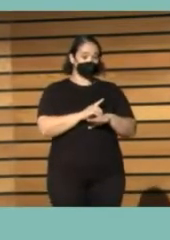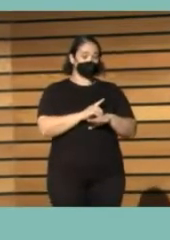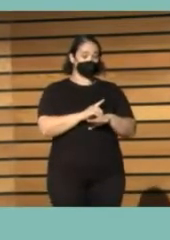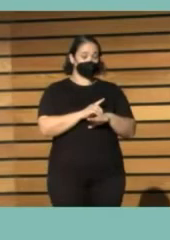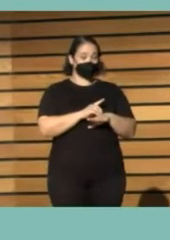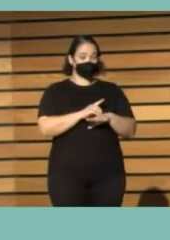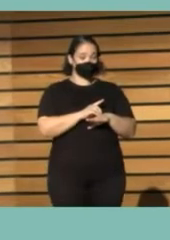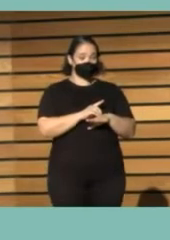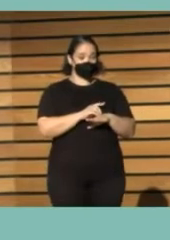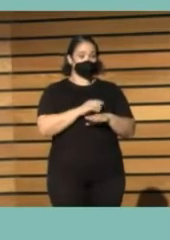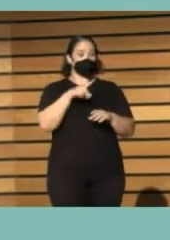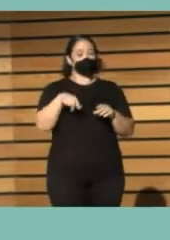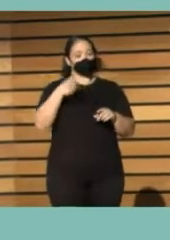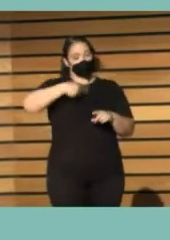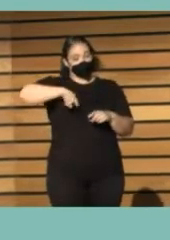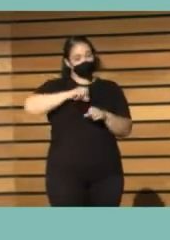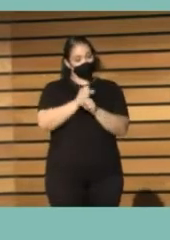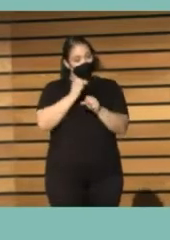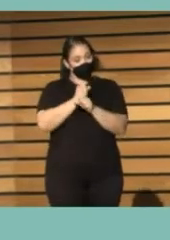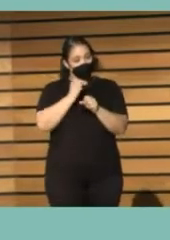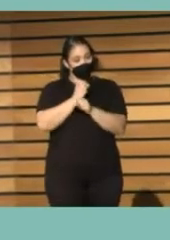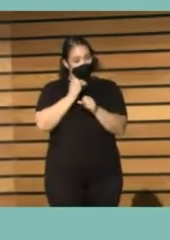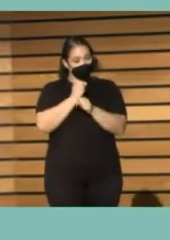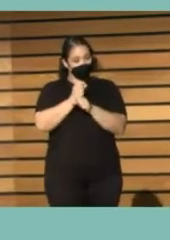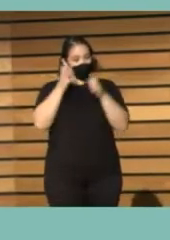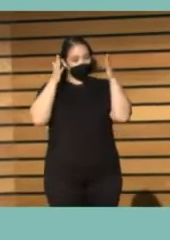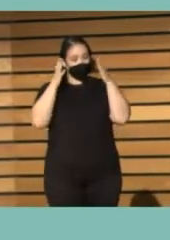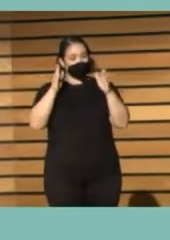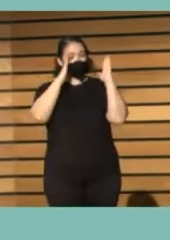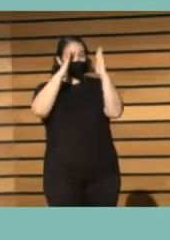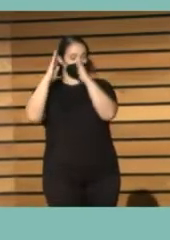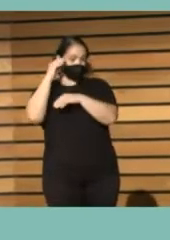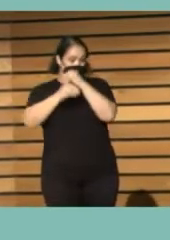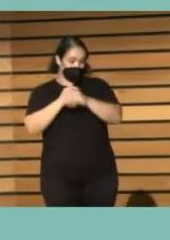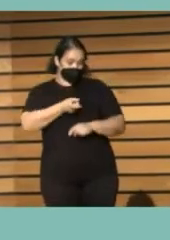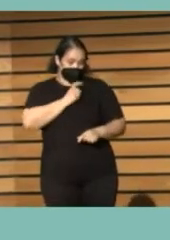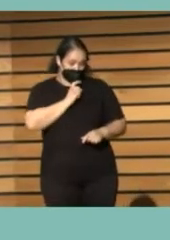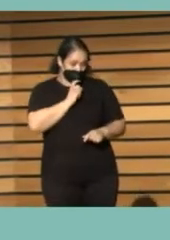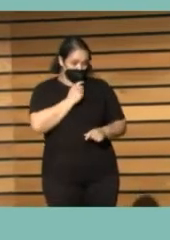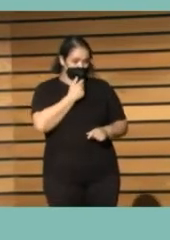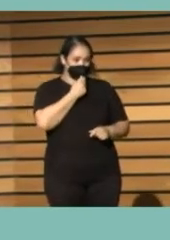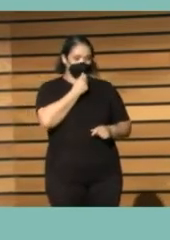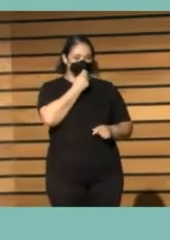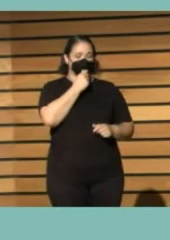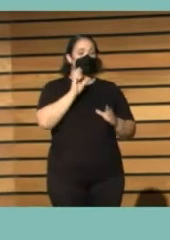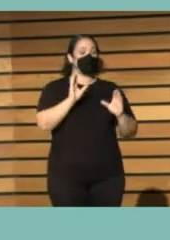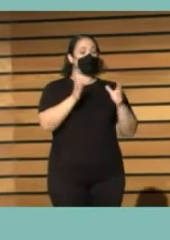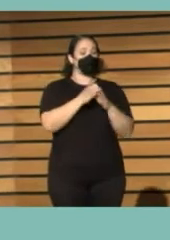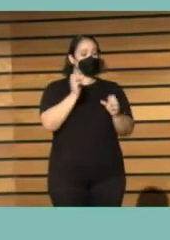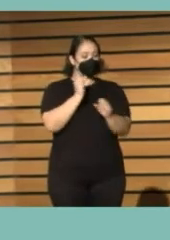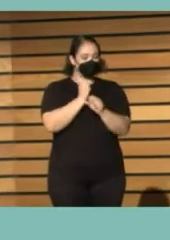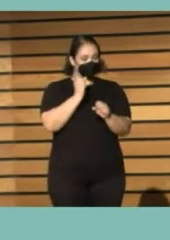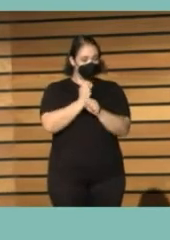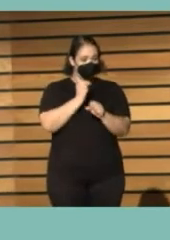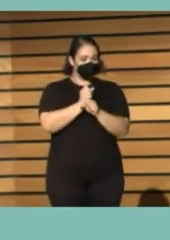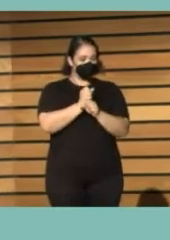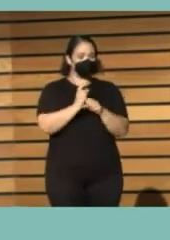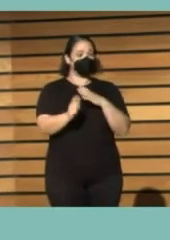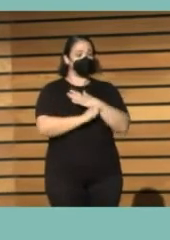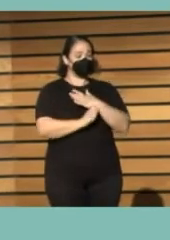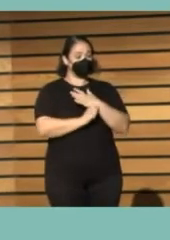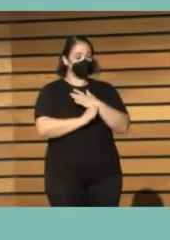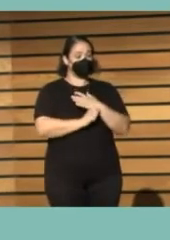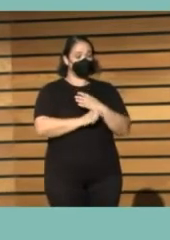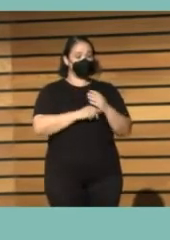trabajando desde el Consejo de Cooperación Bibliotecaria. Bueno, este grupo de trabajo de la Estrategia Nacional de